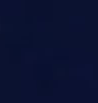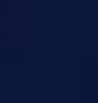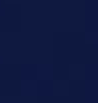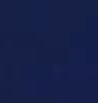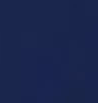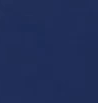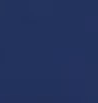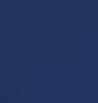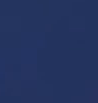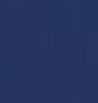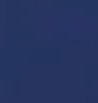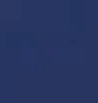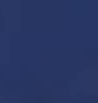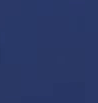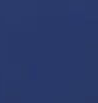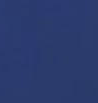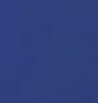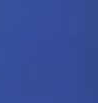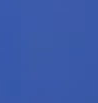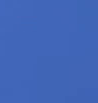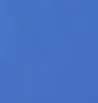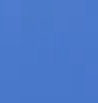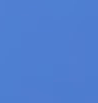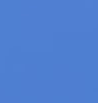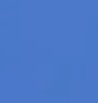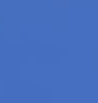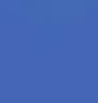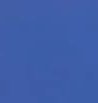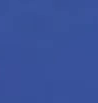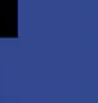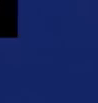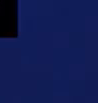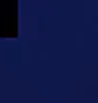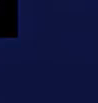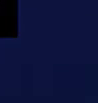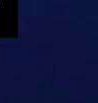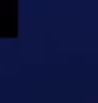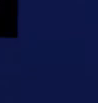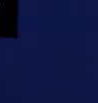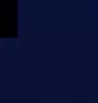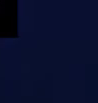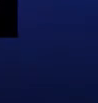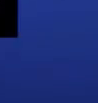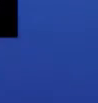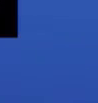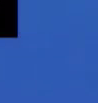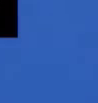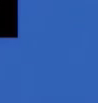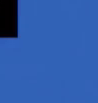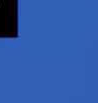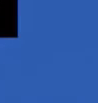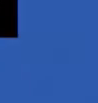tardes. Gracias. Gracias. Gracias. Gracias. Gracias. Gracias. Gracias.